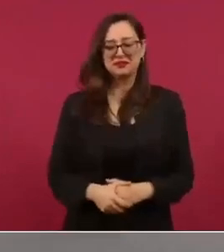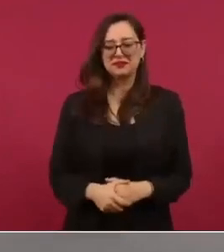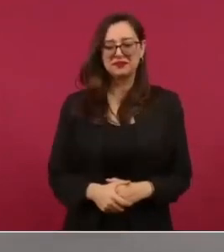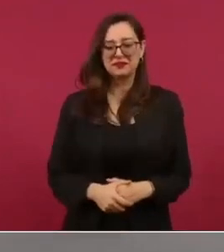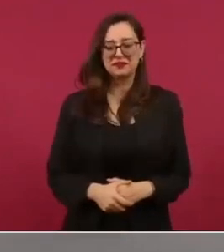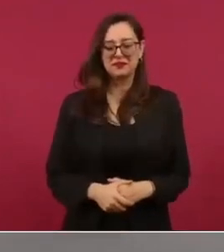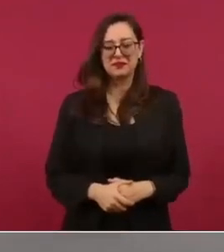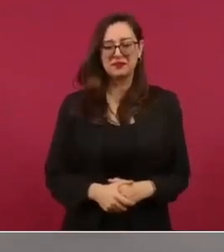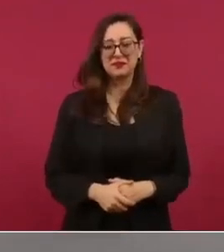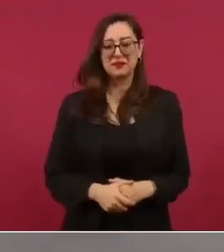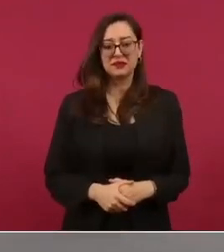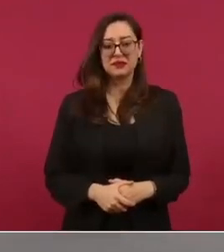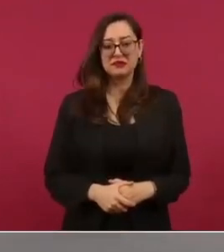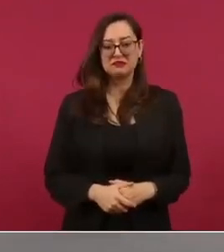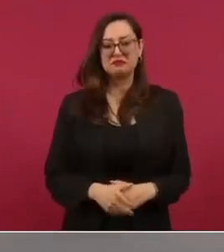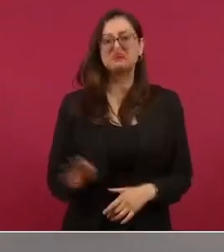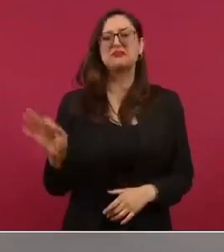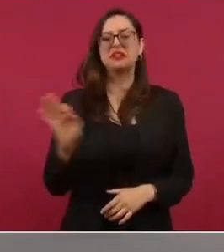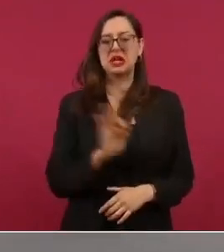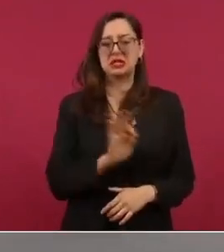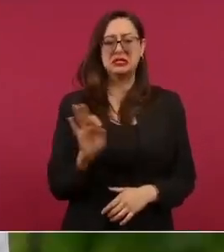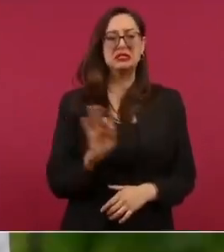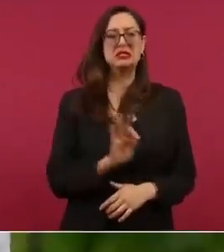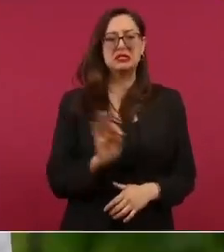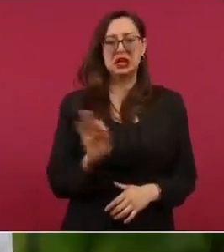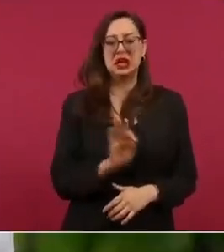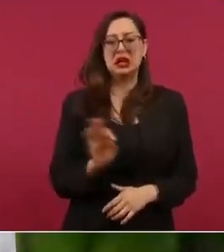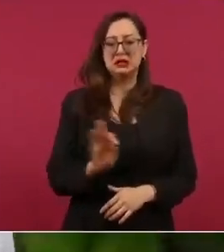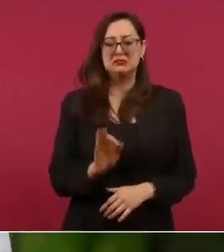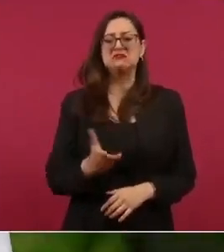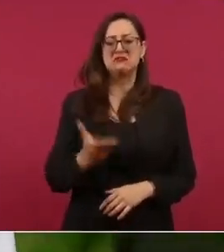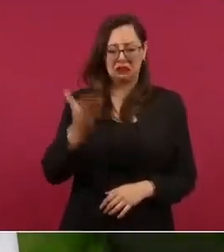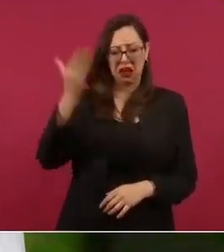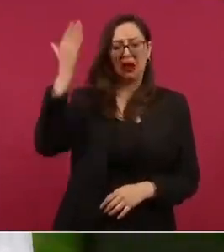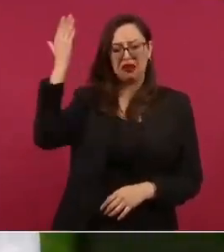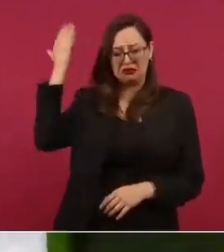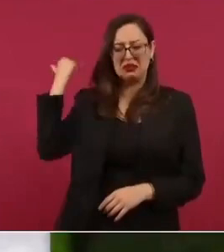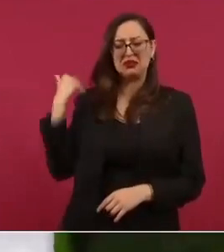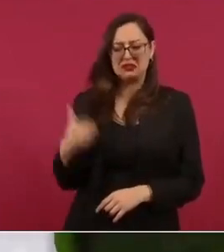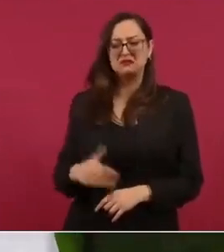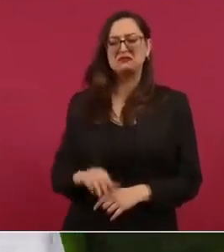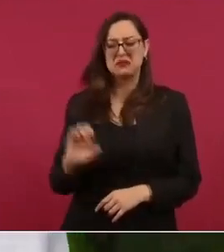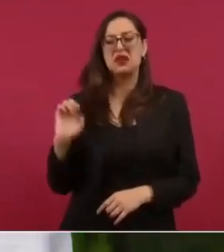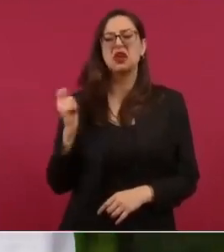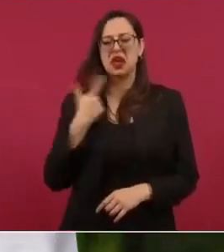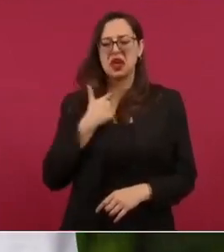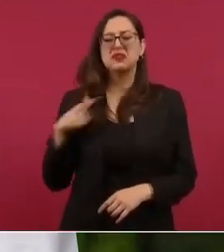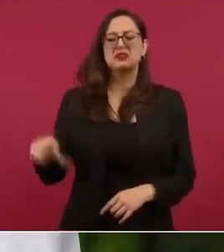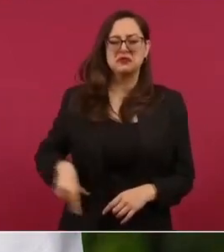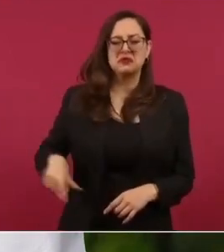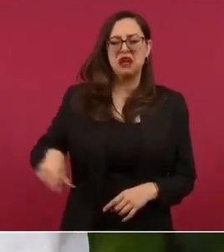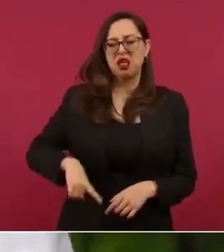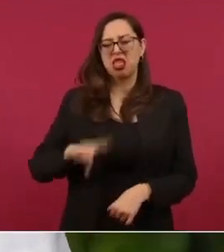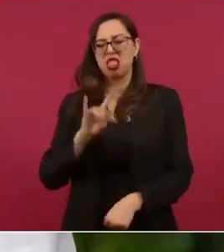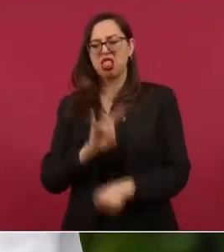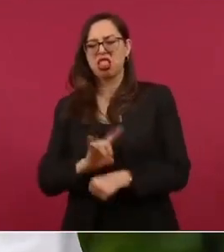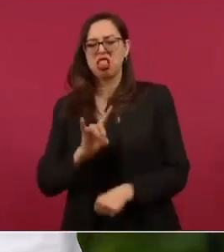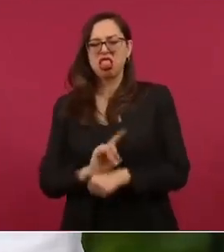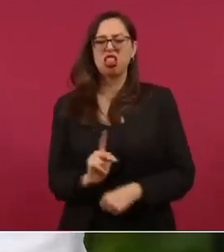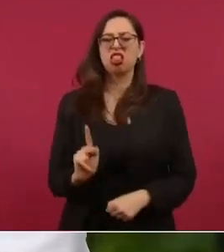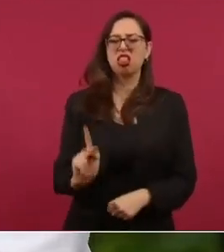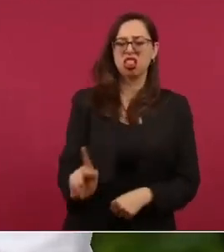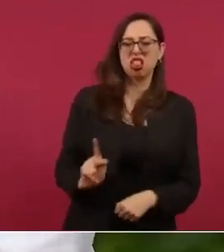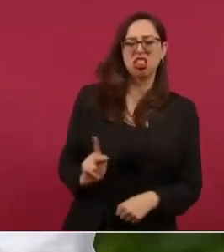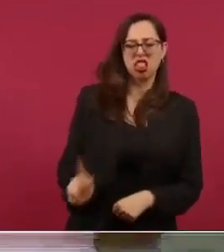quizá en otros tiempos se podía fingir simular